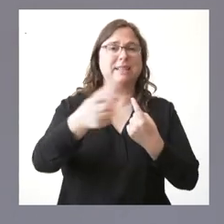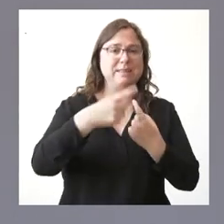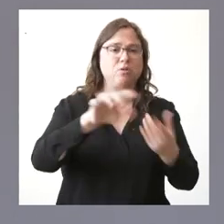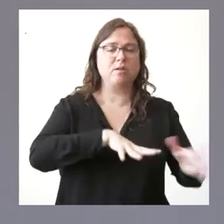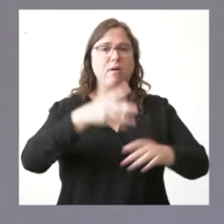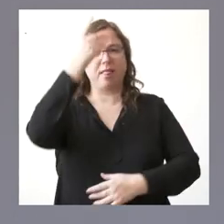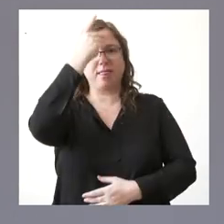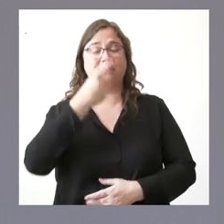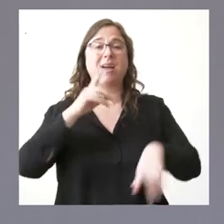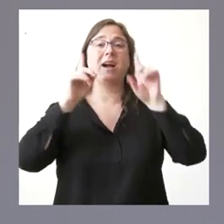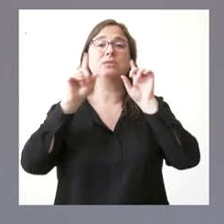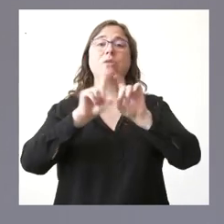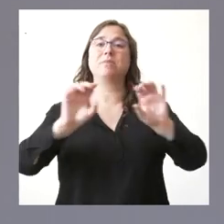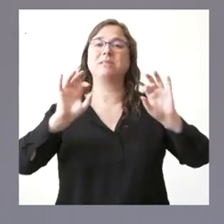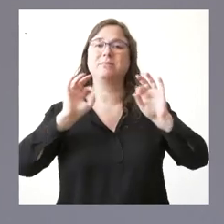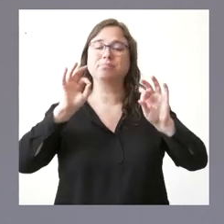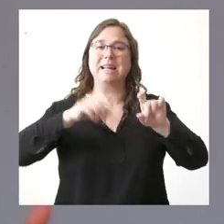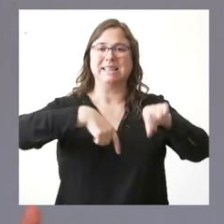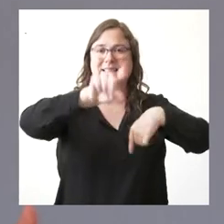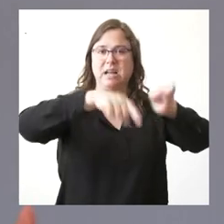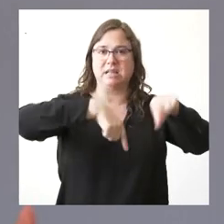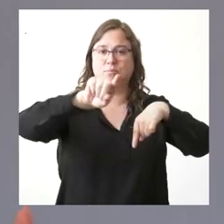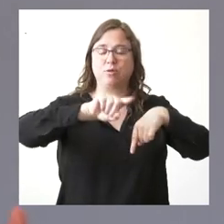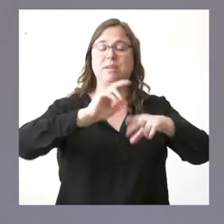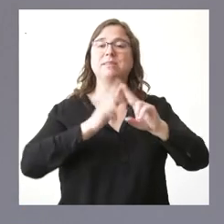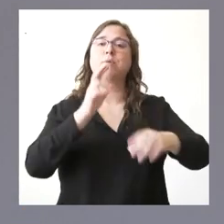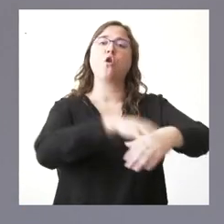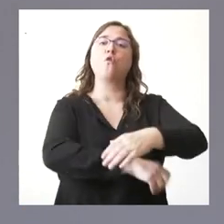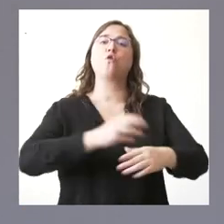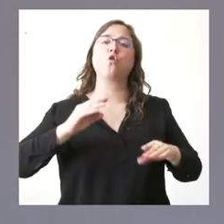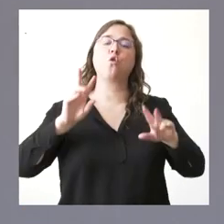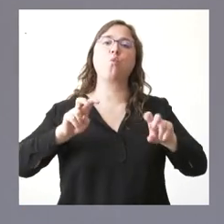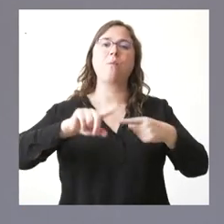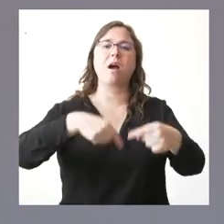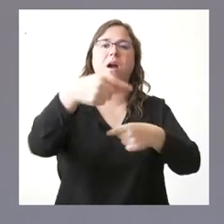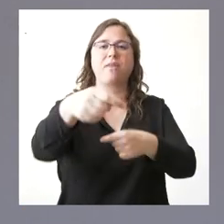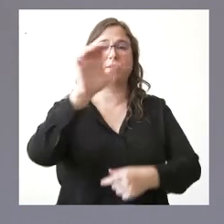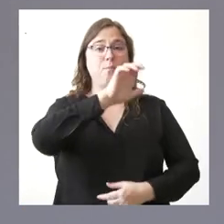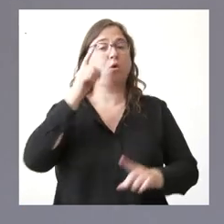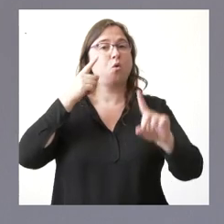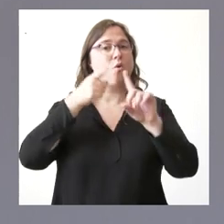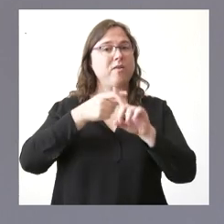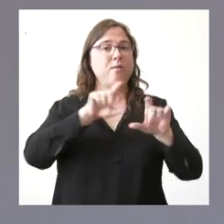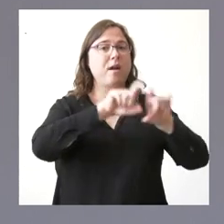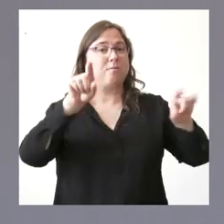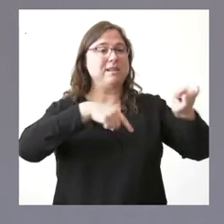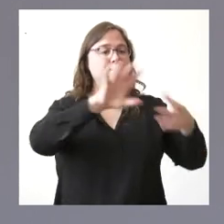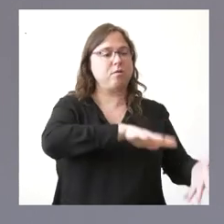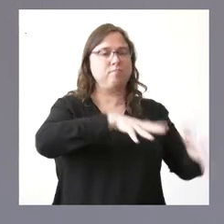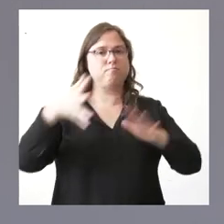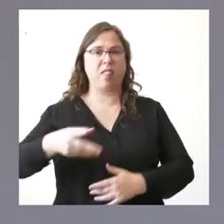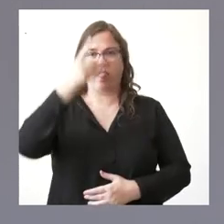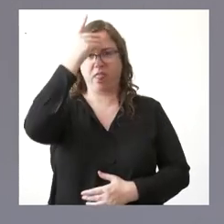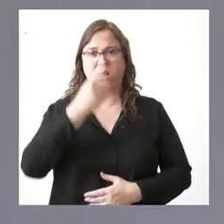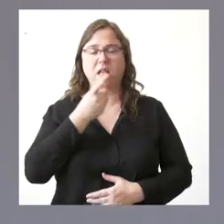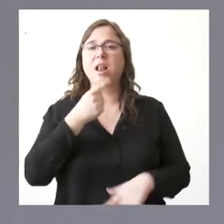empresas del transporte. Son fondos de la nueva generación europea, dirigidas a la digitalización de empresas del transporte, donde el